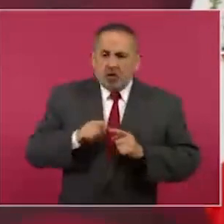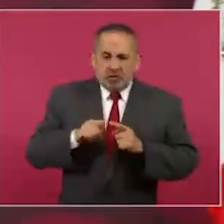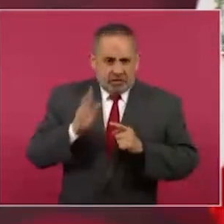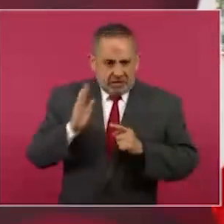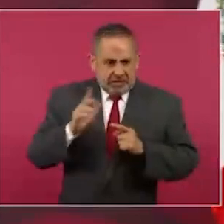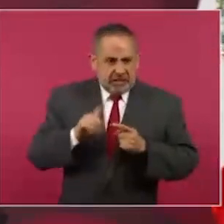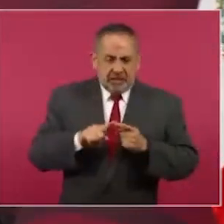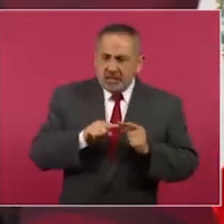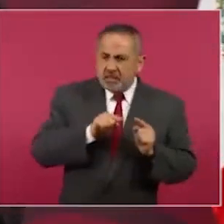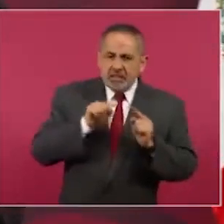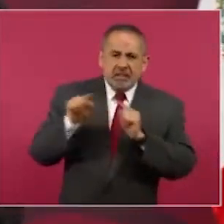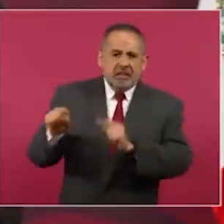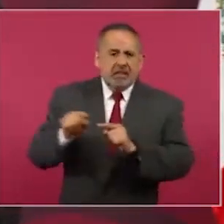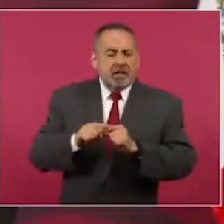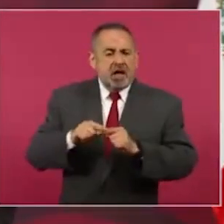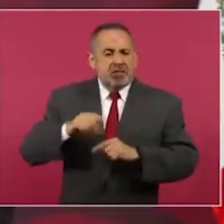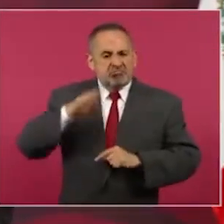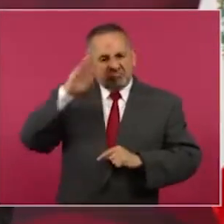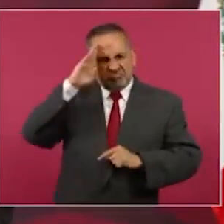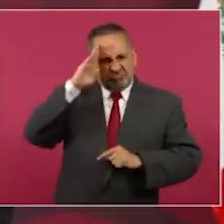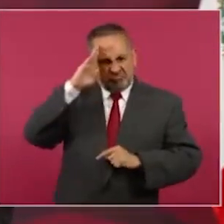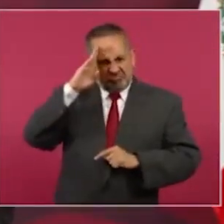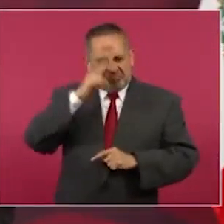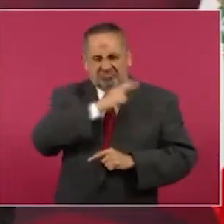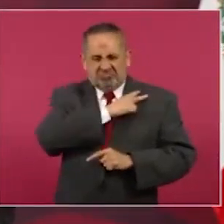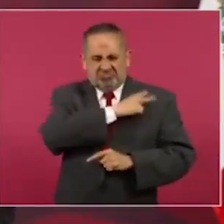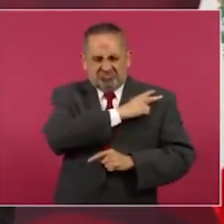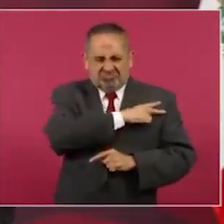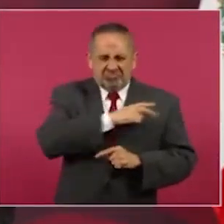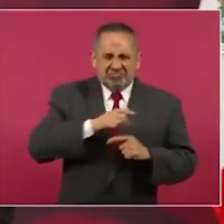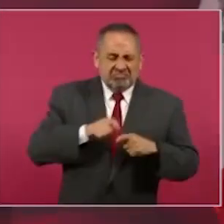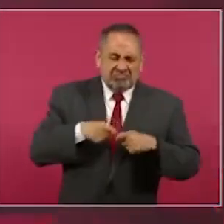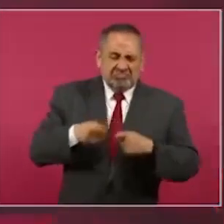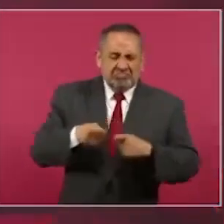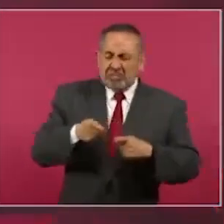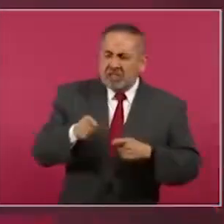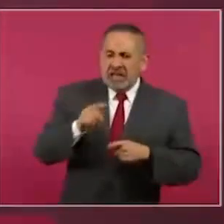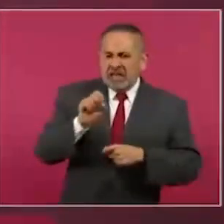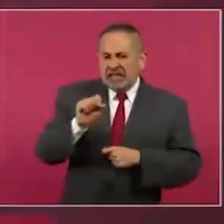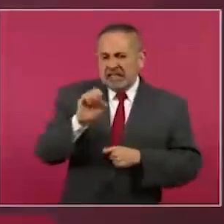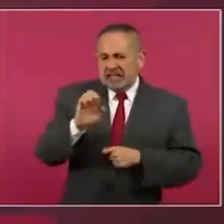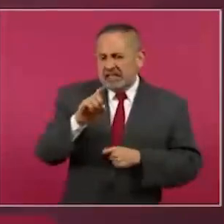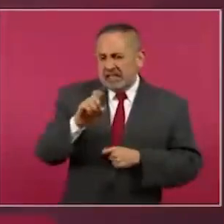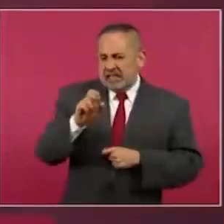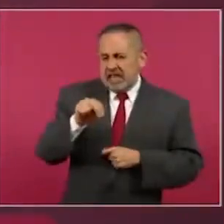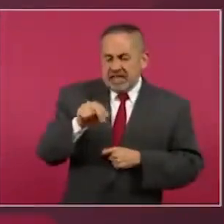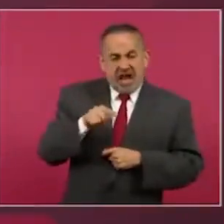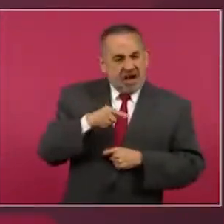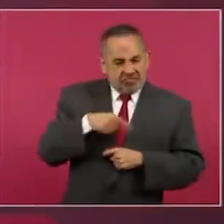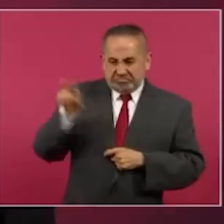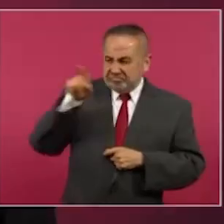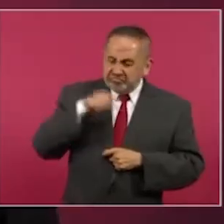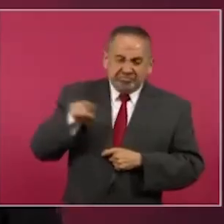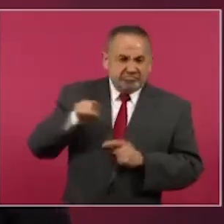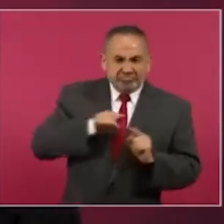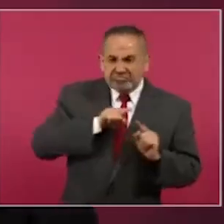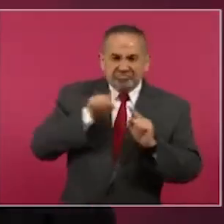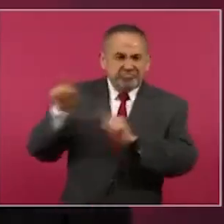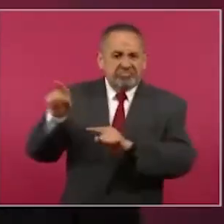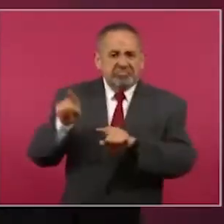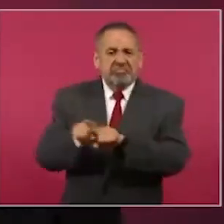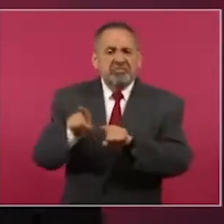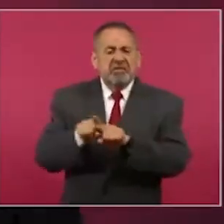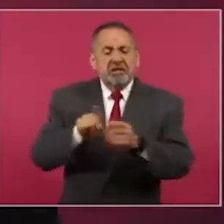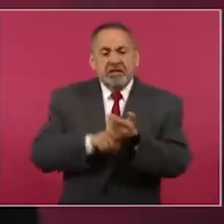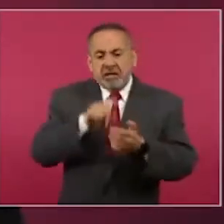oficiales de la Secretaría de la Defensa y también de la